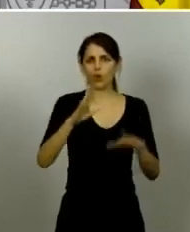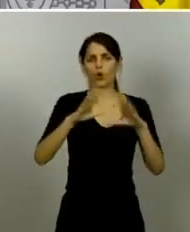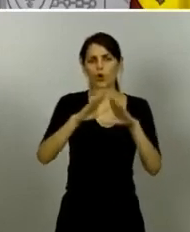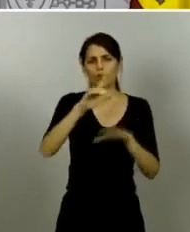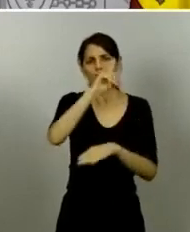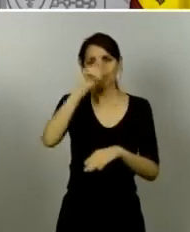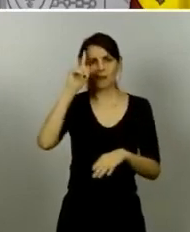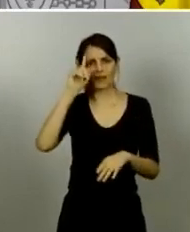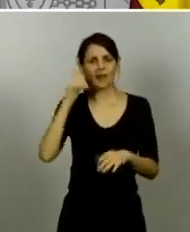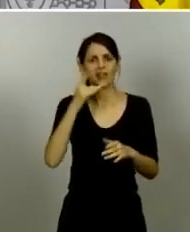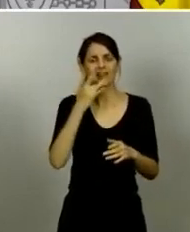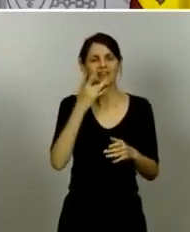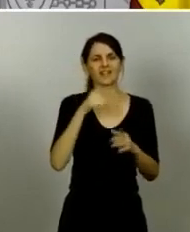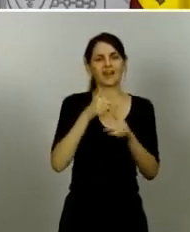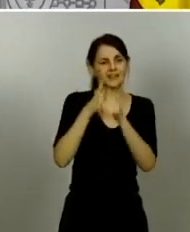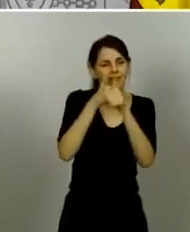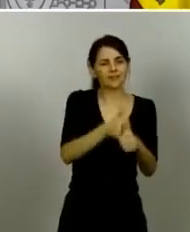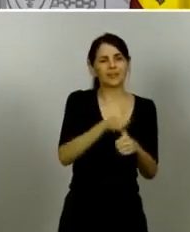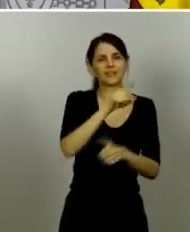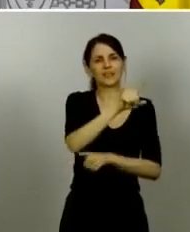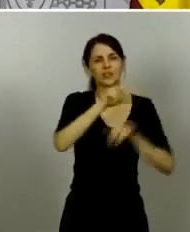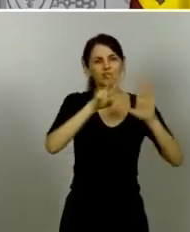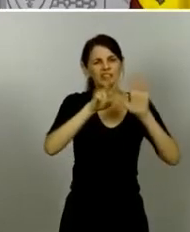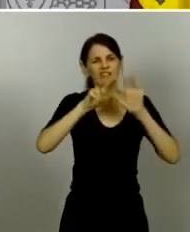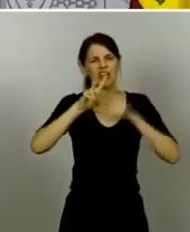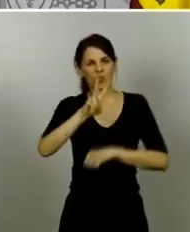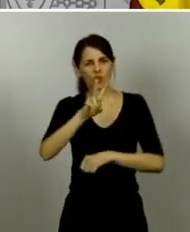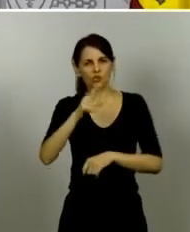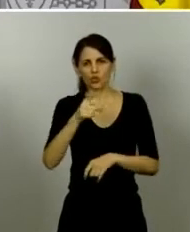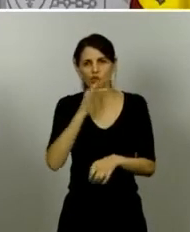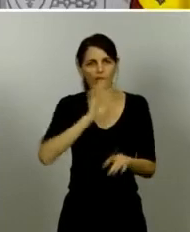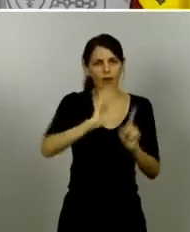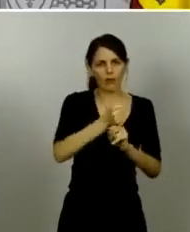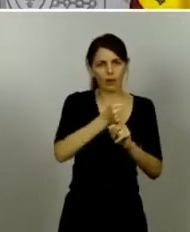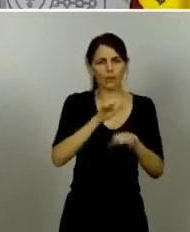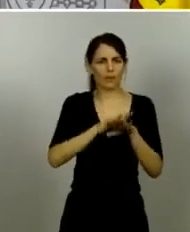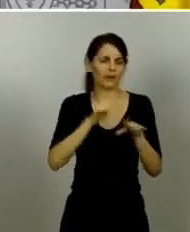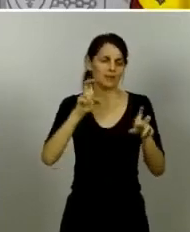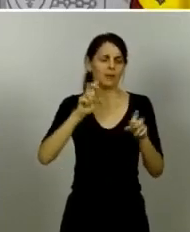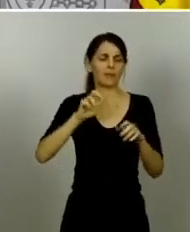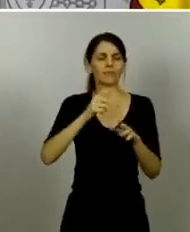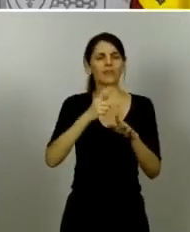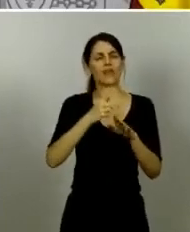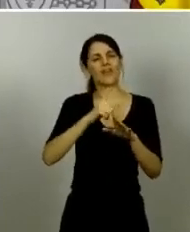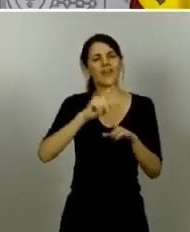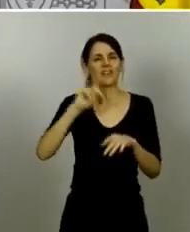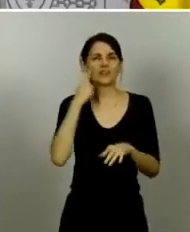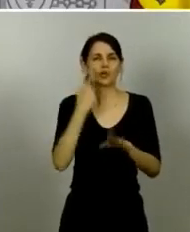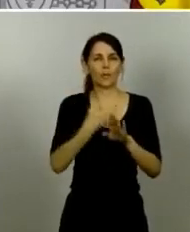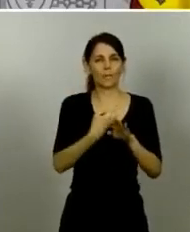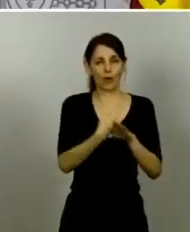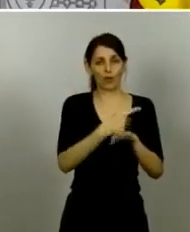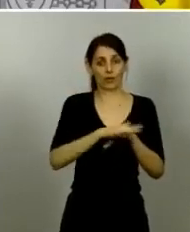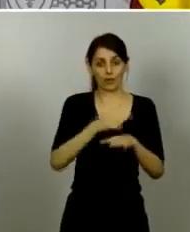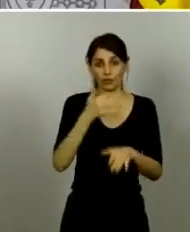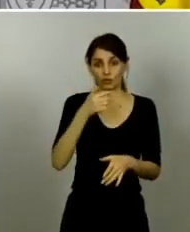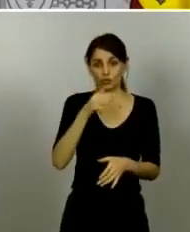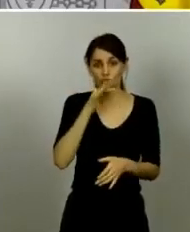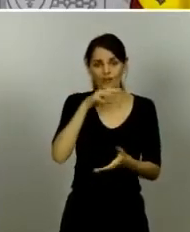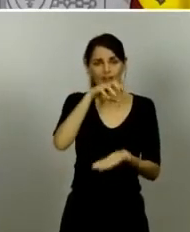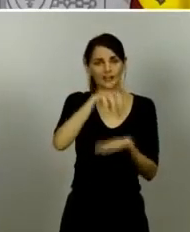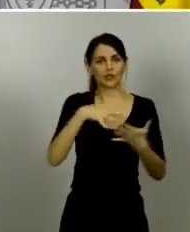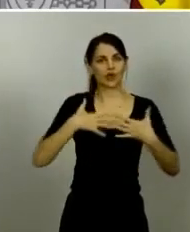rastreadores que había comprometido para realizar labores de detección precoz y los centros de salud no cuentan todavía con el refuerzo de 600